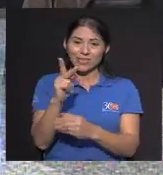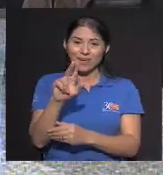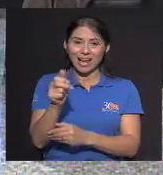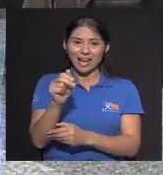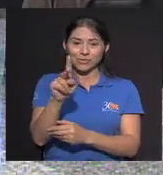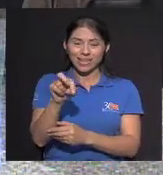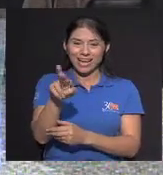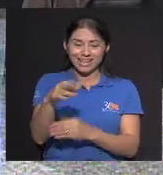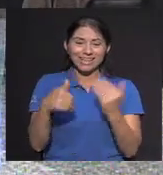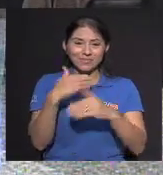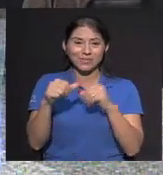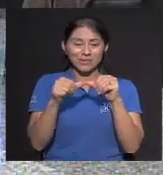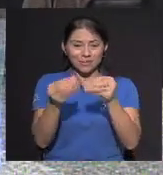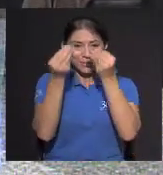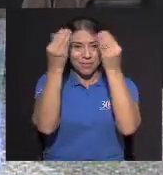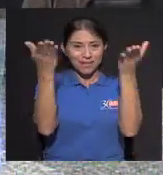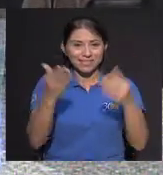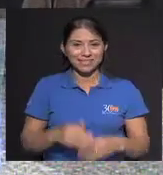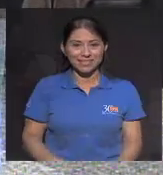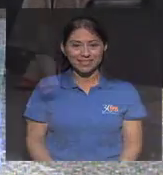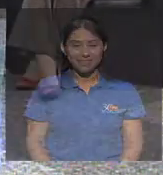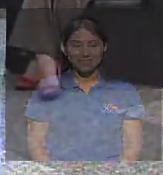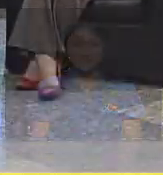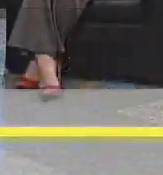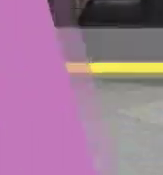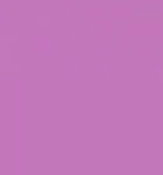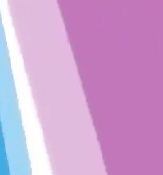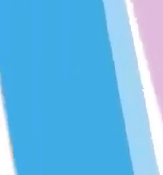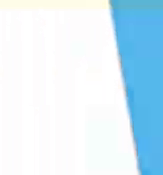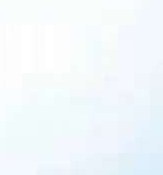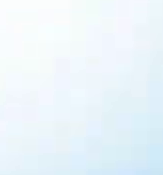quede siempre En sintonía De su canal UCR Y ya regresamos Con más